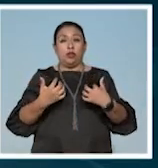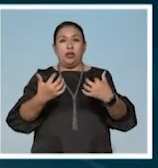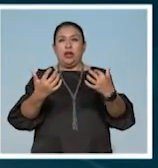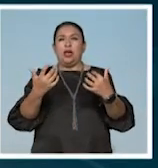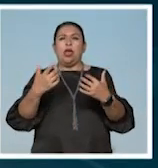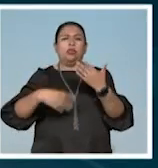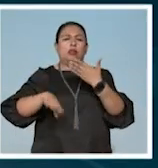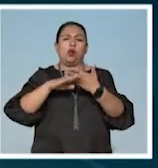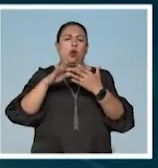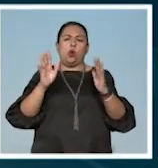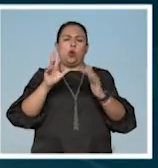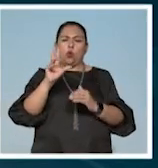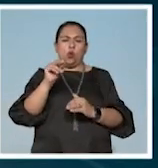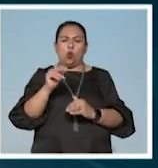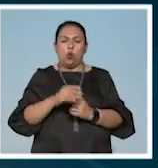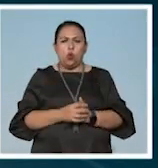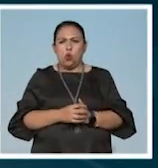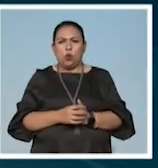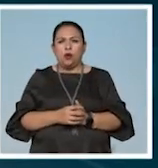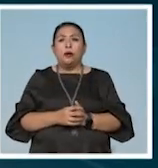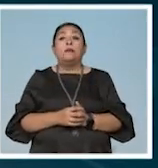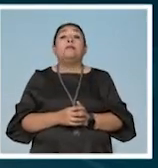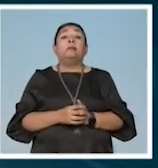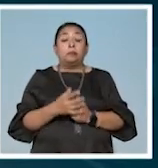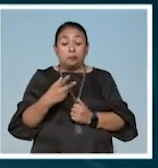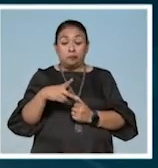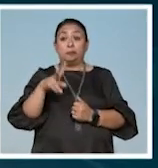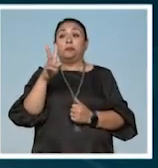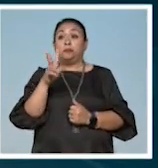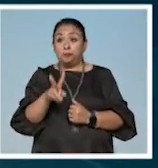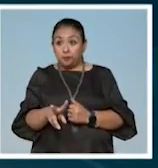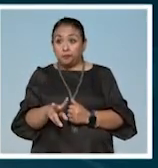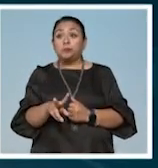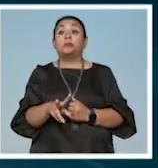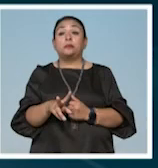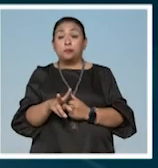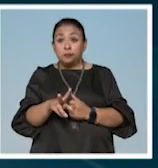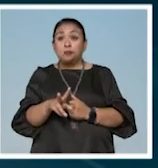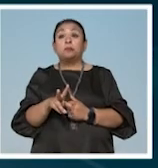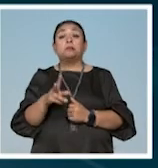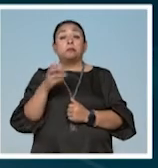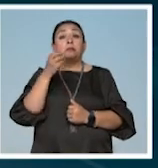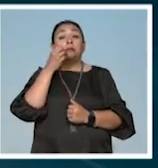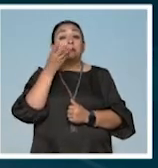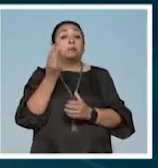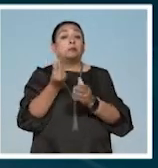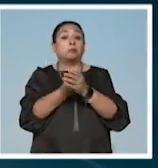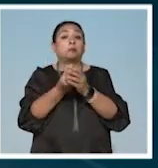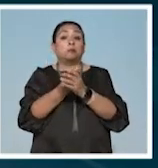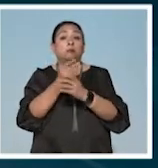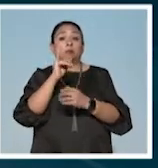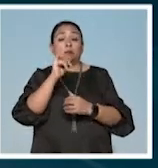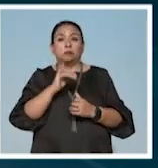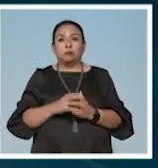efectos que puedan dañarlos. Pero realmente es muy rico, muy íntimo.